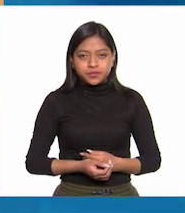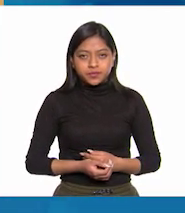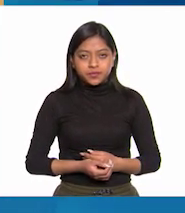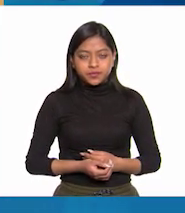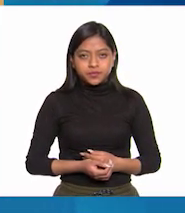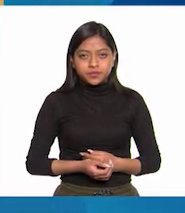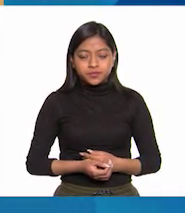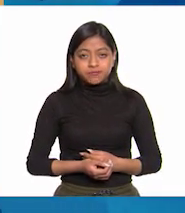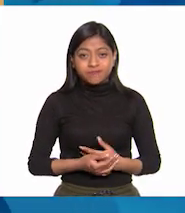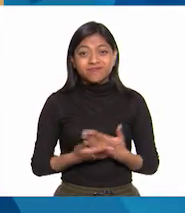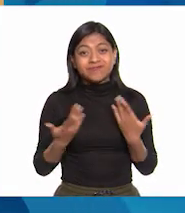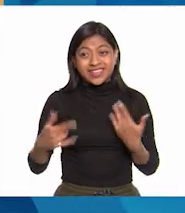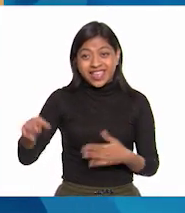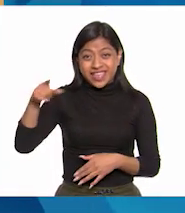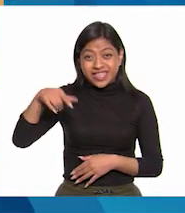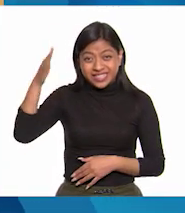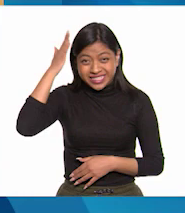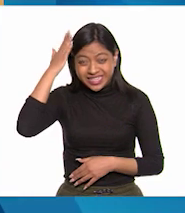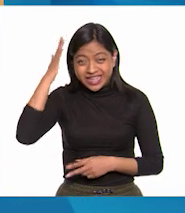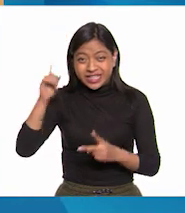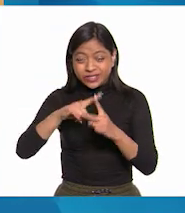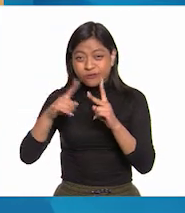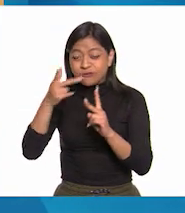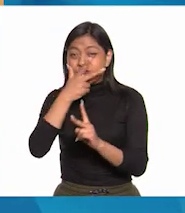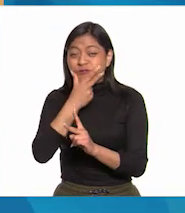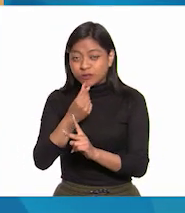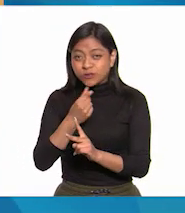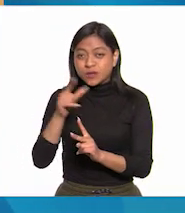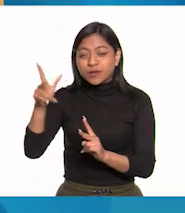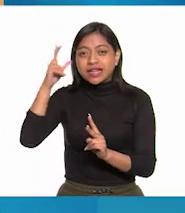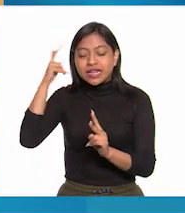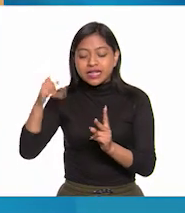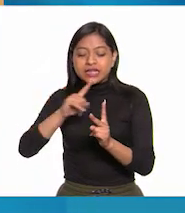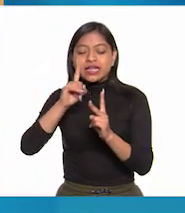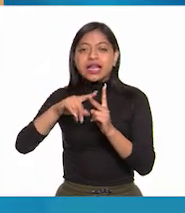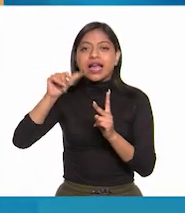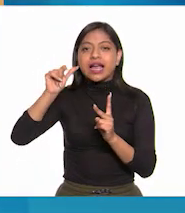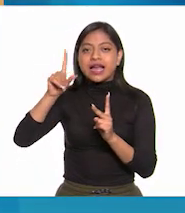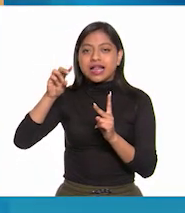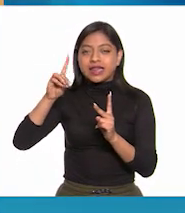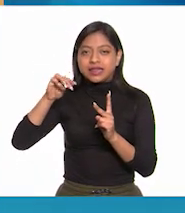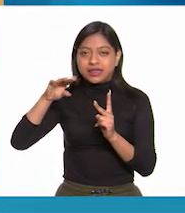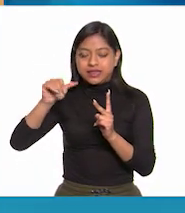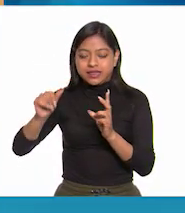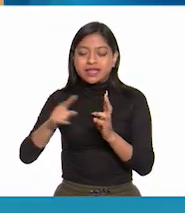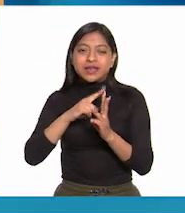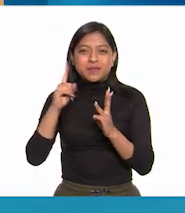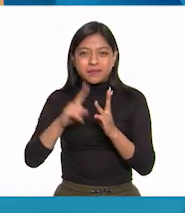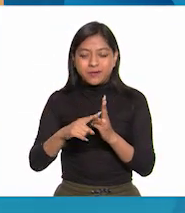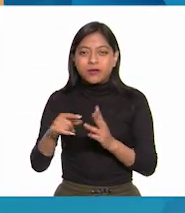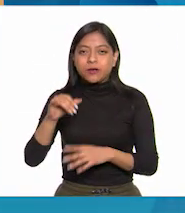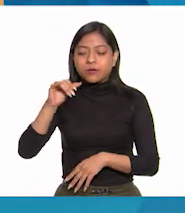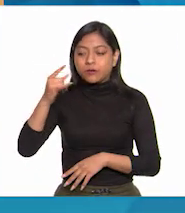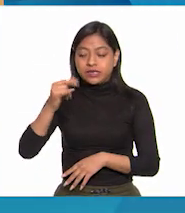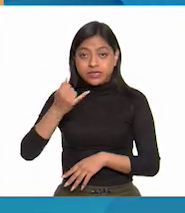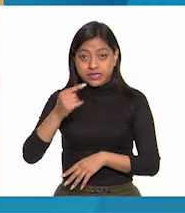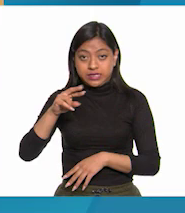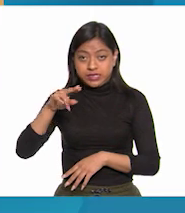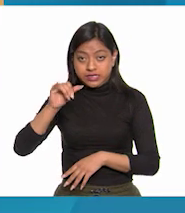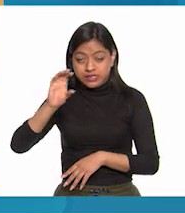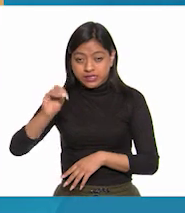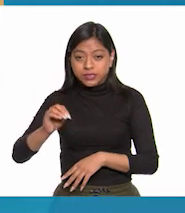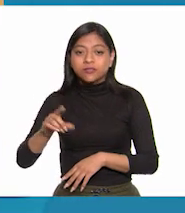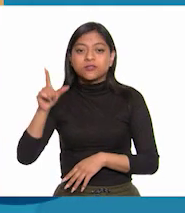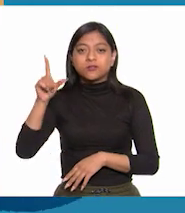Como intimidación, las cabezas de Hidalgo, Aldama, Allende y José Mariano Jiménez, fueron colocadas en las